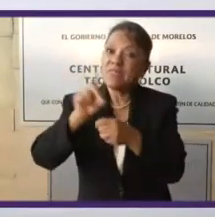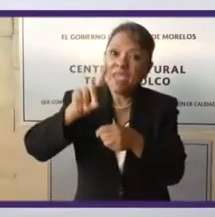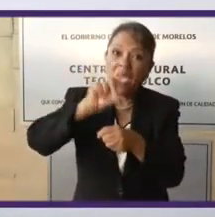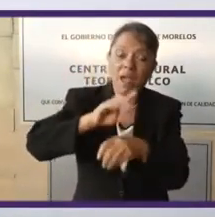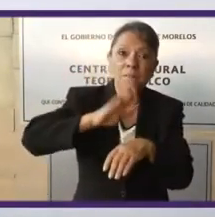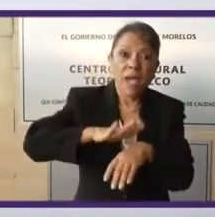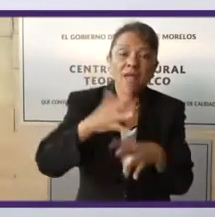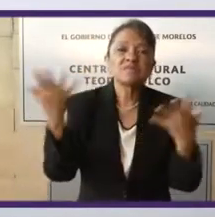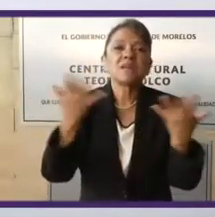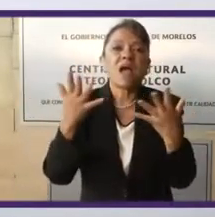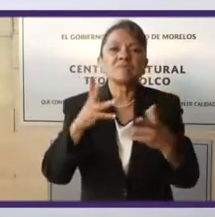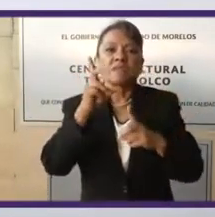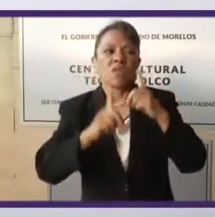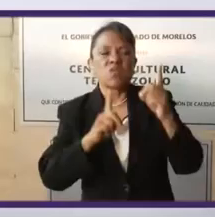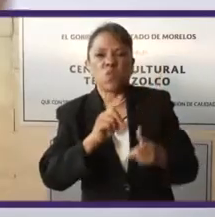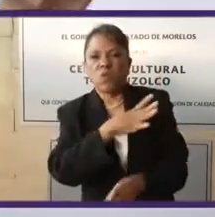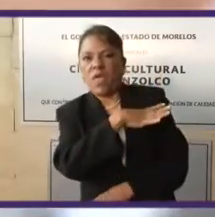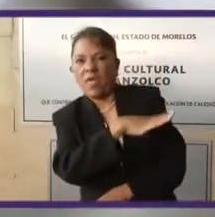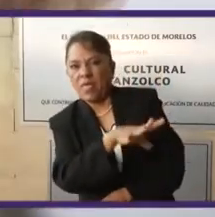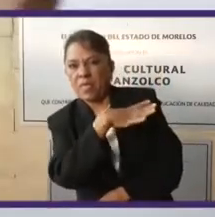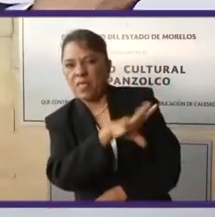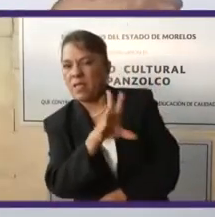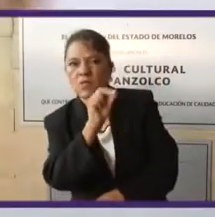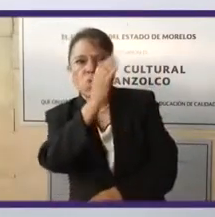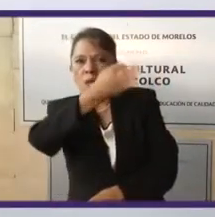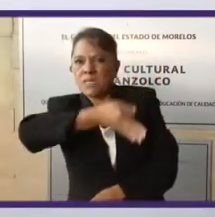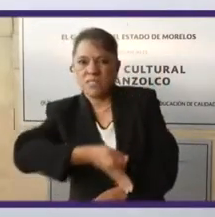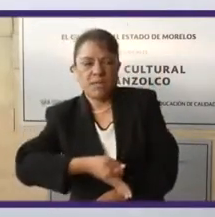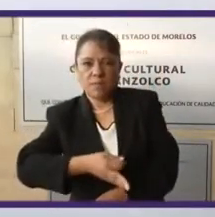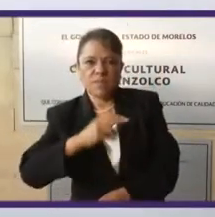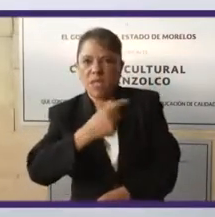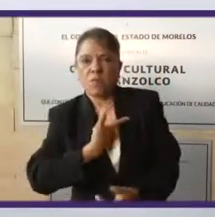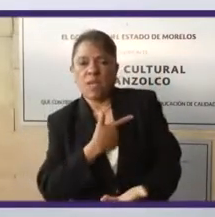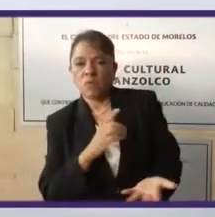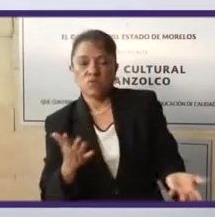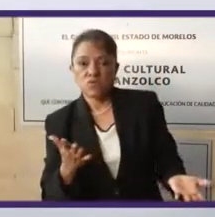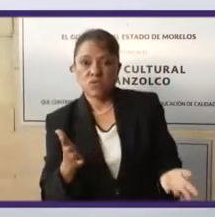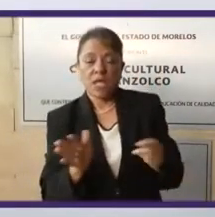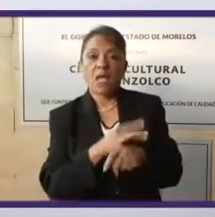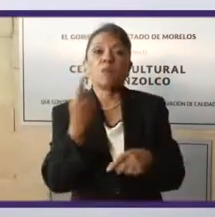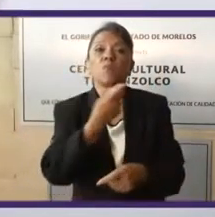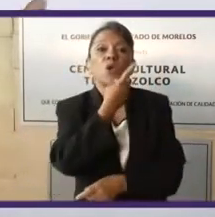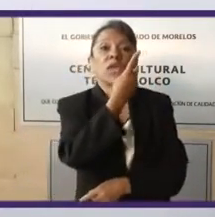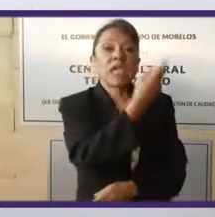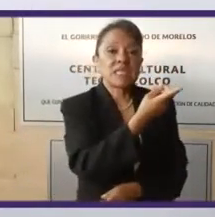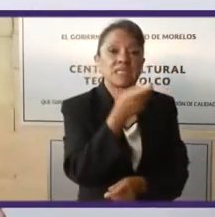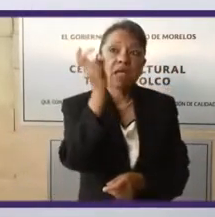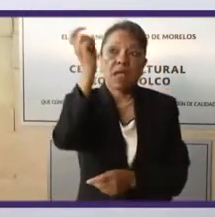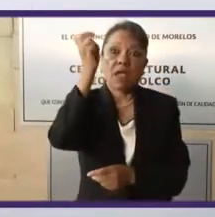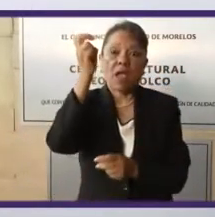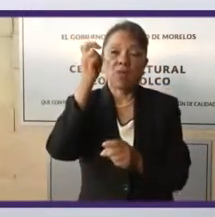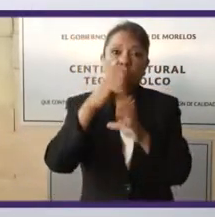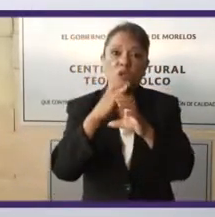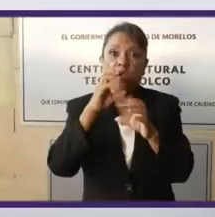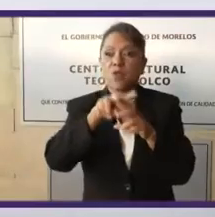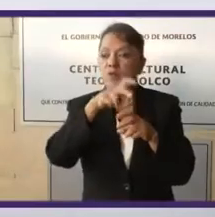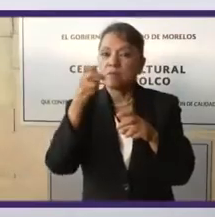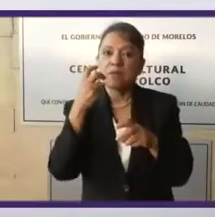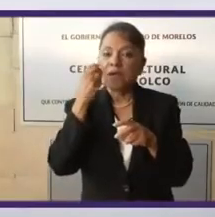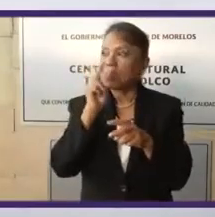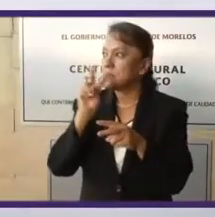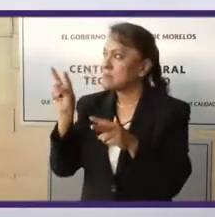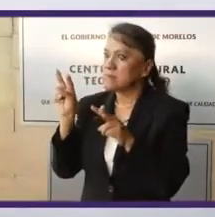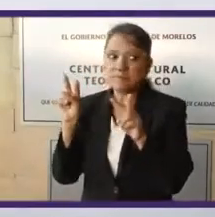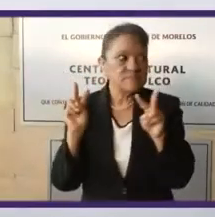y otros han hecho presidentes. ¿Y qué ha pasado? La circunstancia que agobia a los ciudadanos se complica